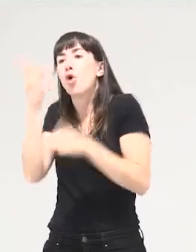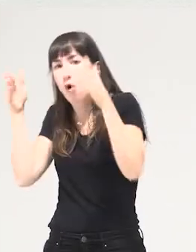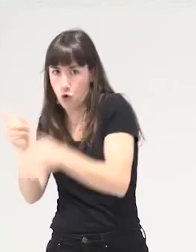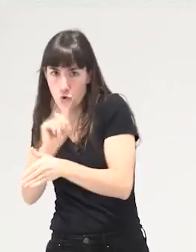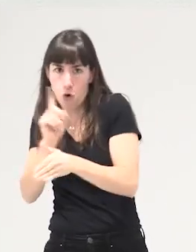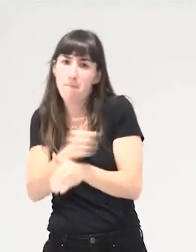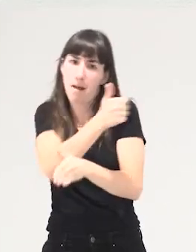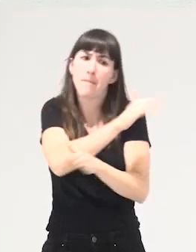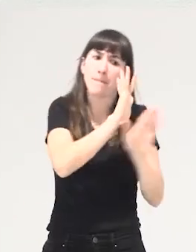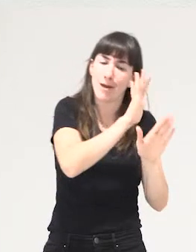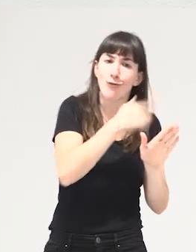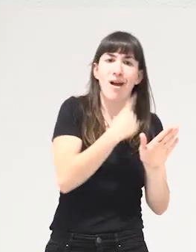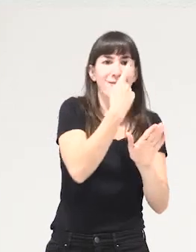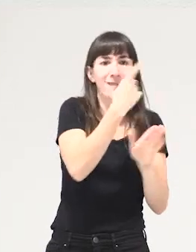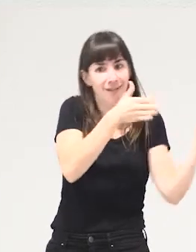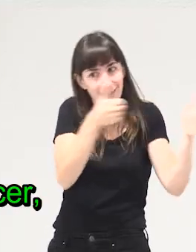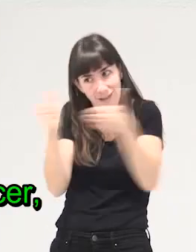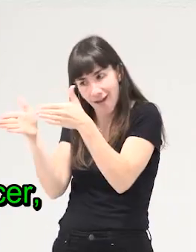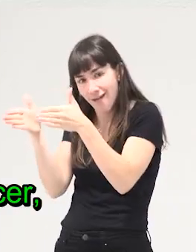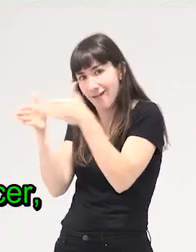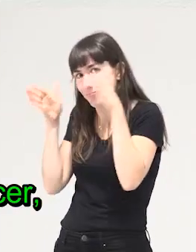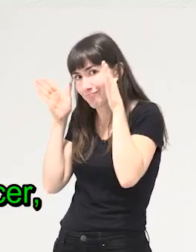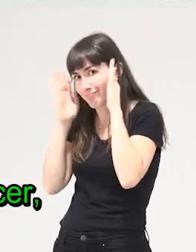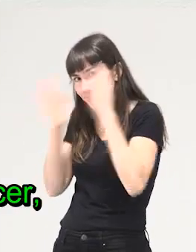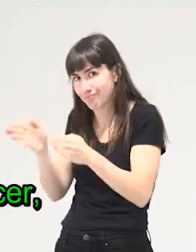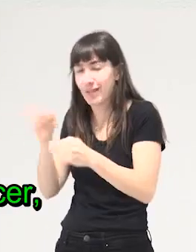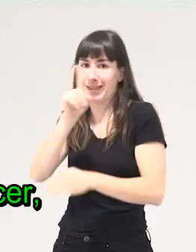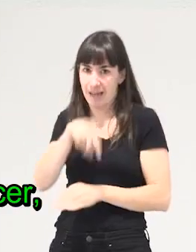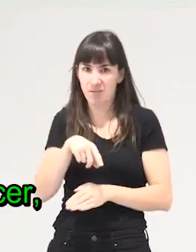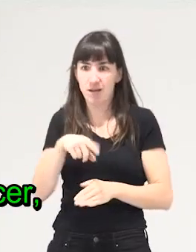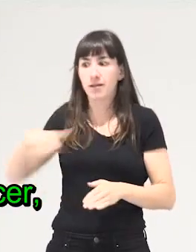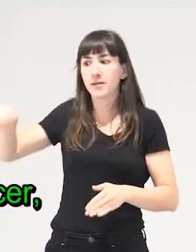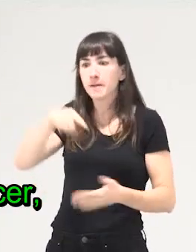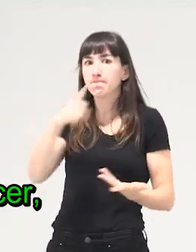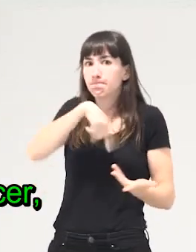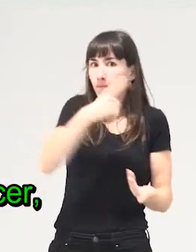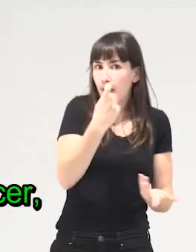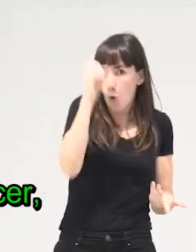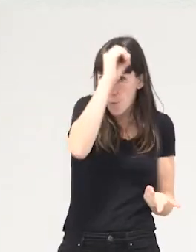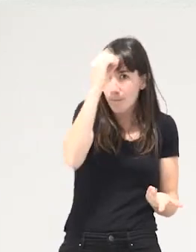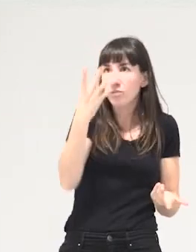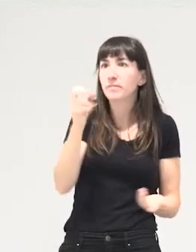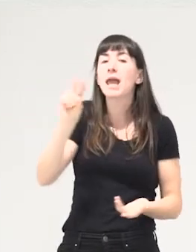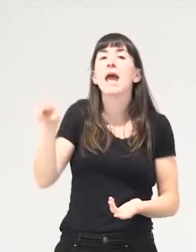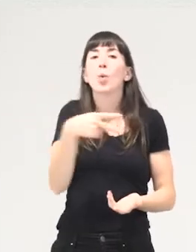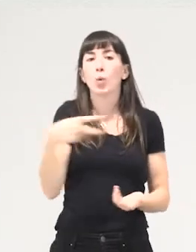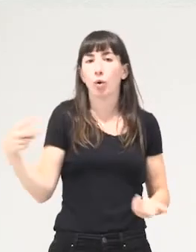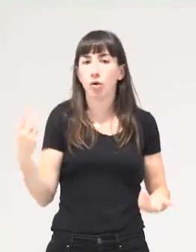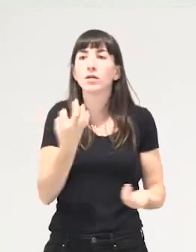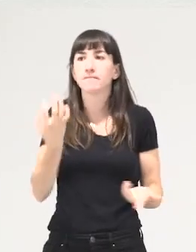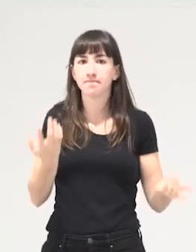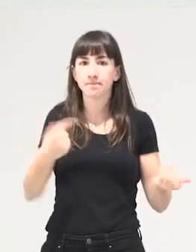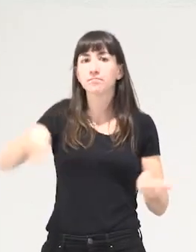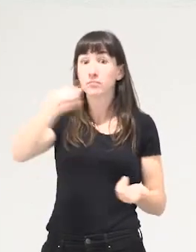una mirada feminista también necesitamos mirar eso y necesitamos decir qué queremos hacer insisto por ejemplo con el euro qué queremos con el euro